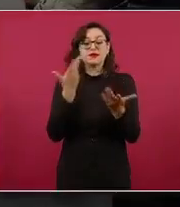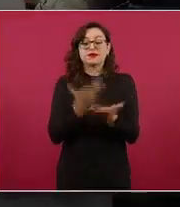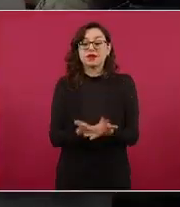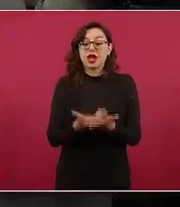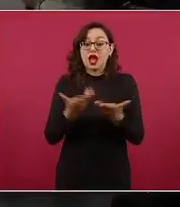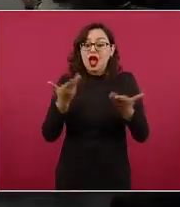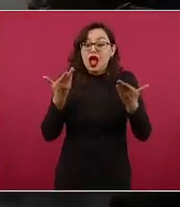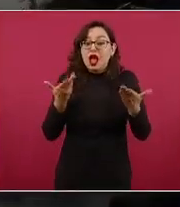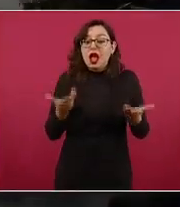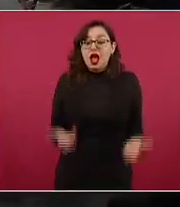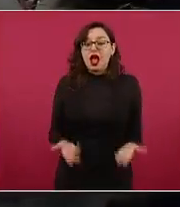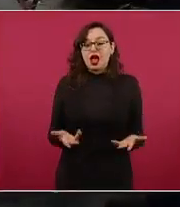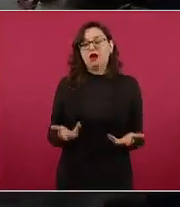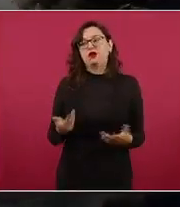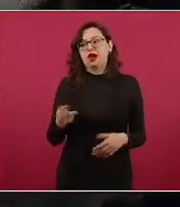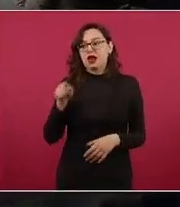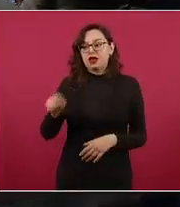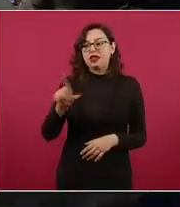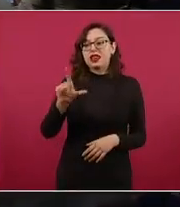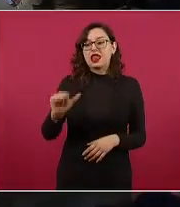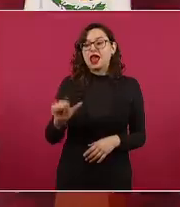saludable para la laguna